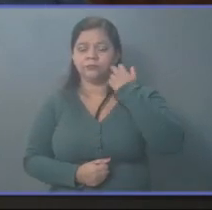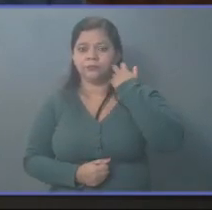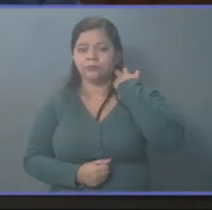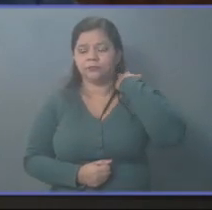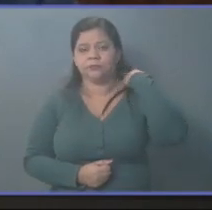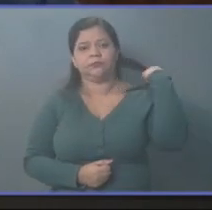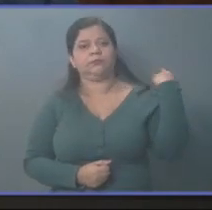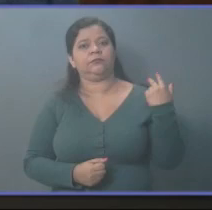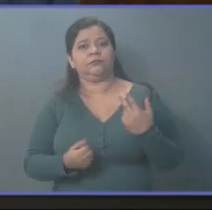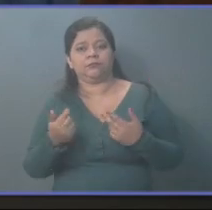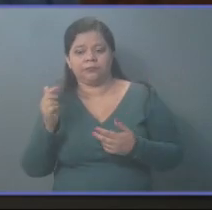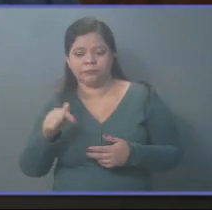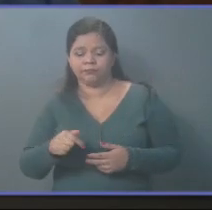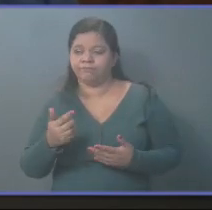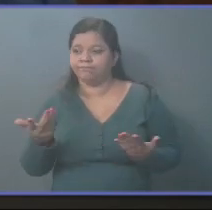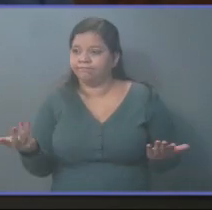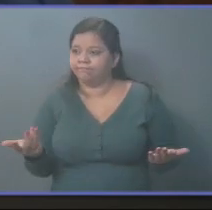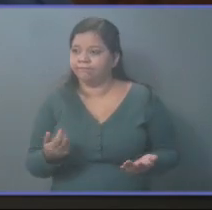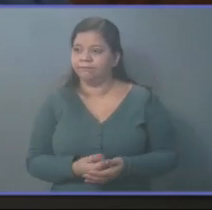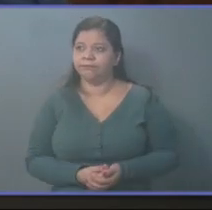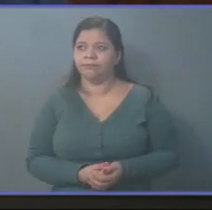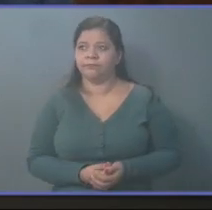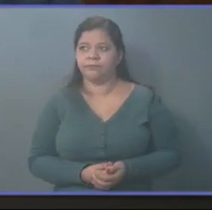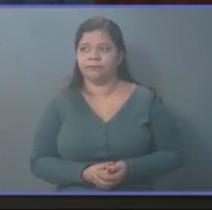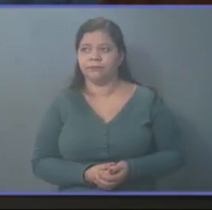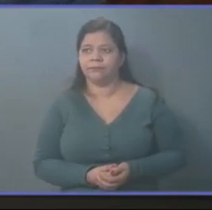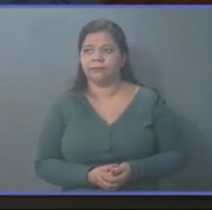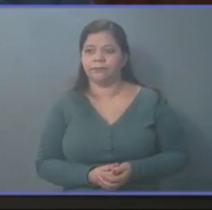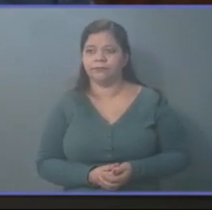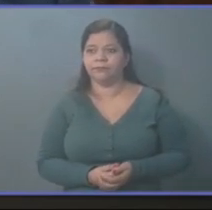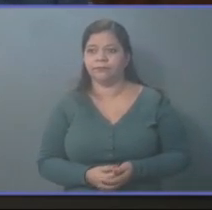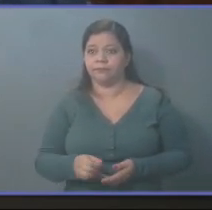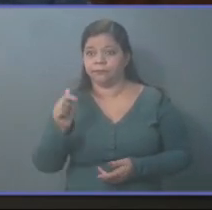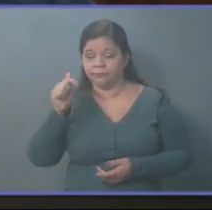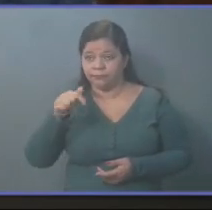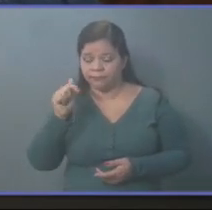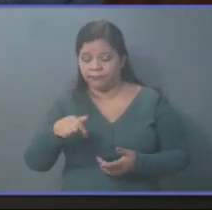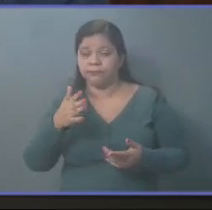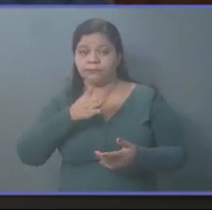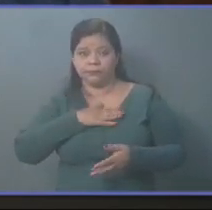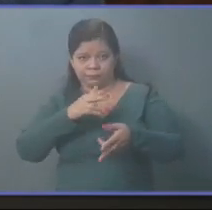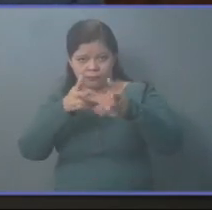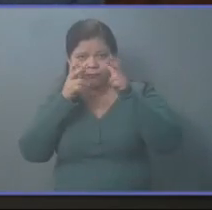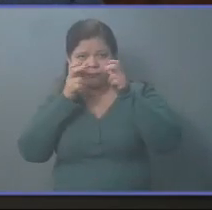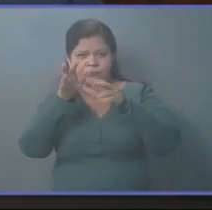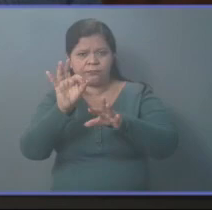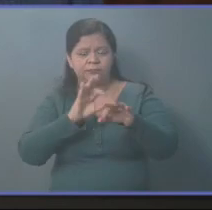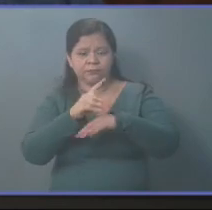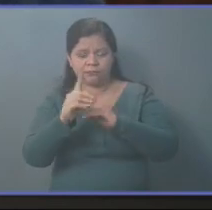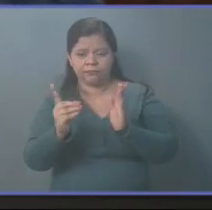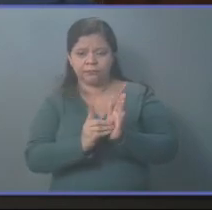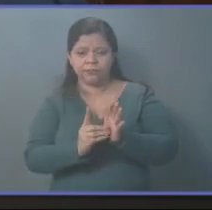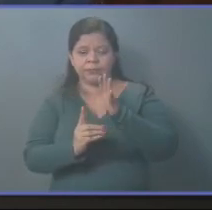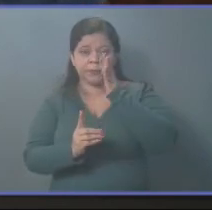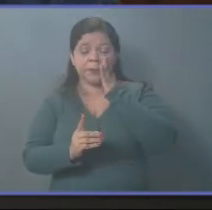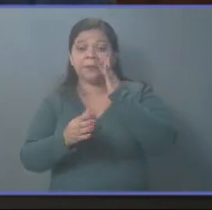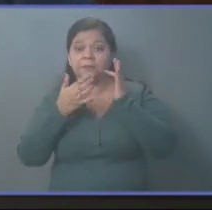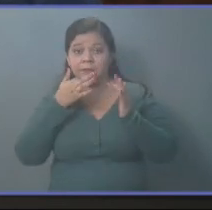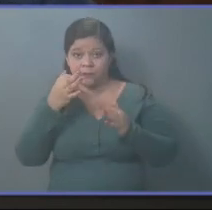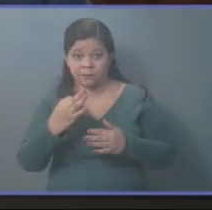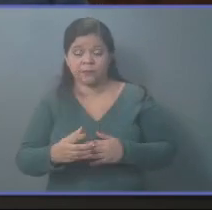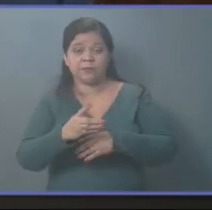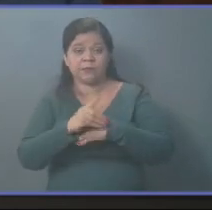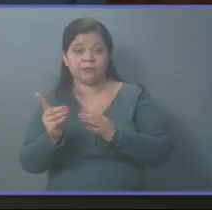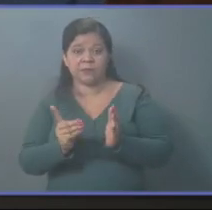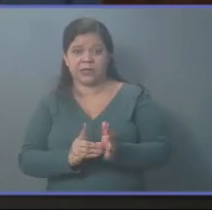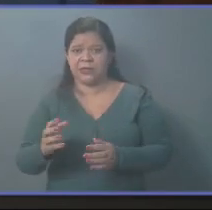que acá está pasando aquí hay yo he podido escuchar algunos diputados y la verdad que son diputados